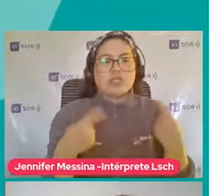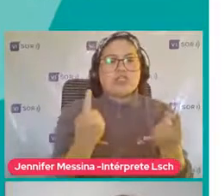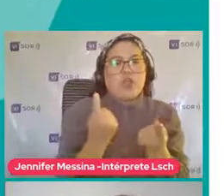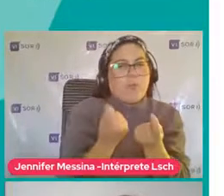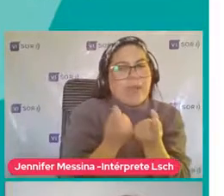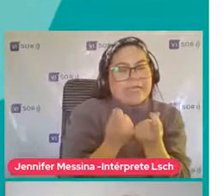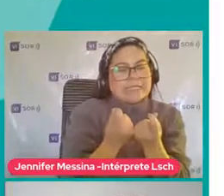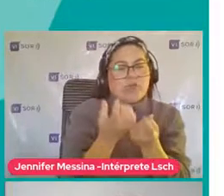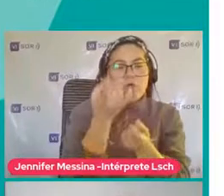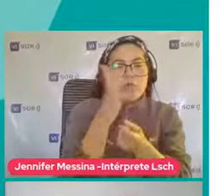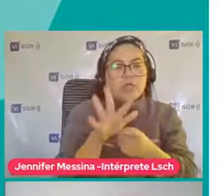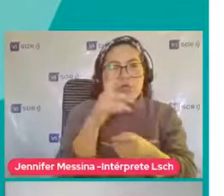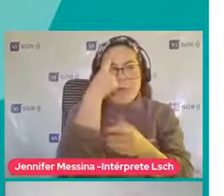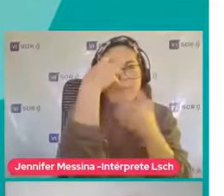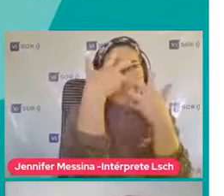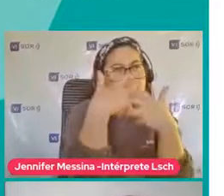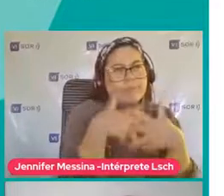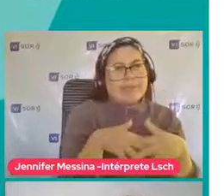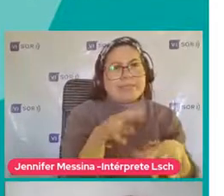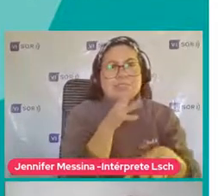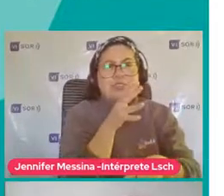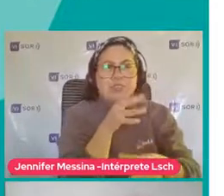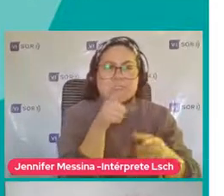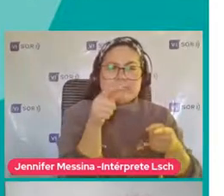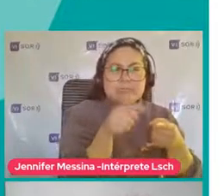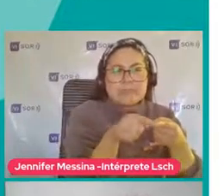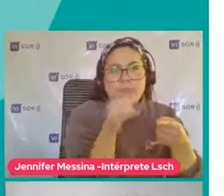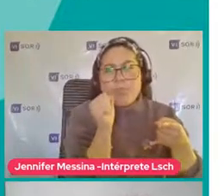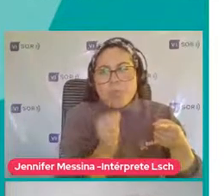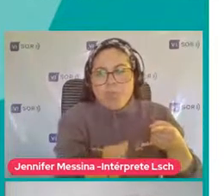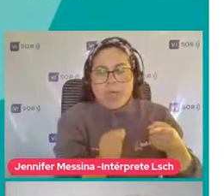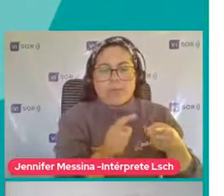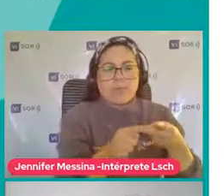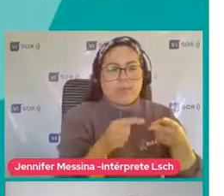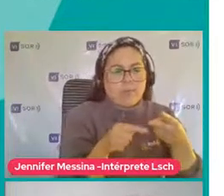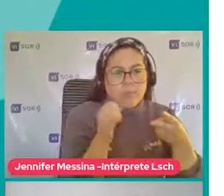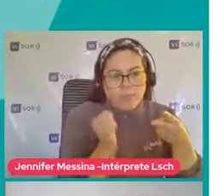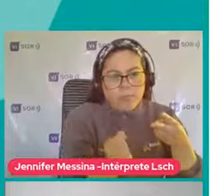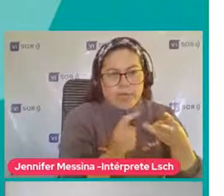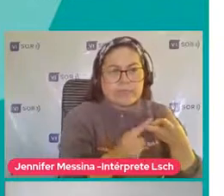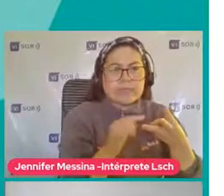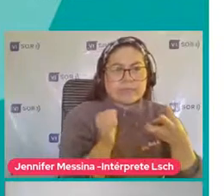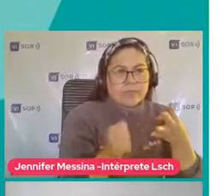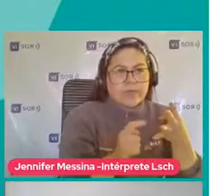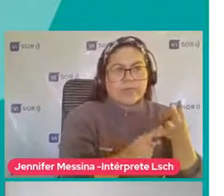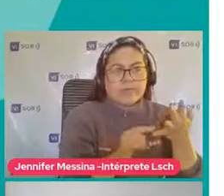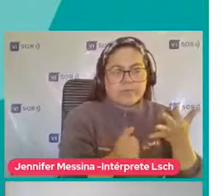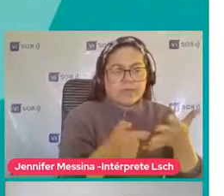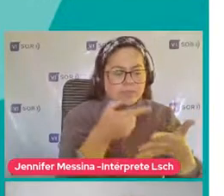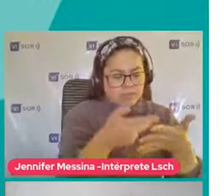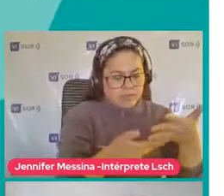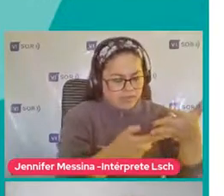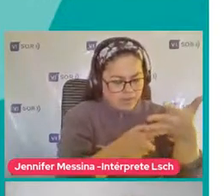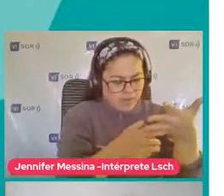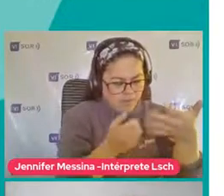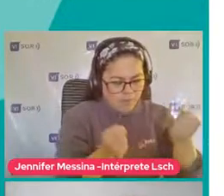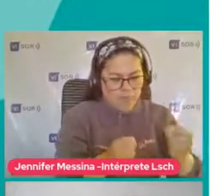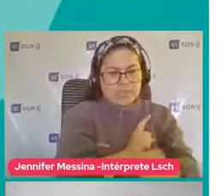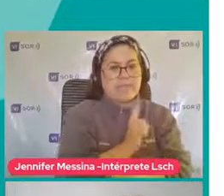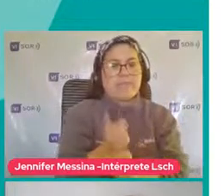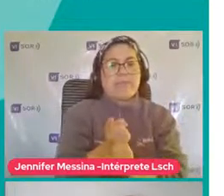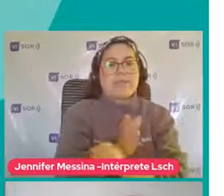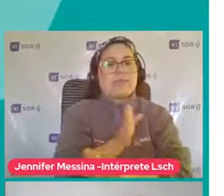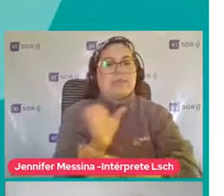como súper dispersa Y mirando para otro lado Pero esta Esta agrupación de conductas Nos da un lineamiento Donde seguir Y poder